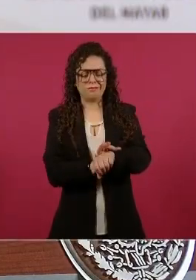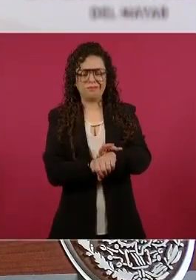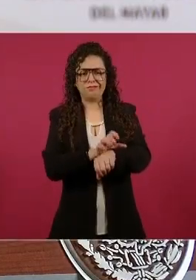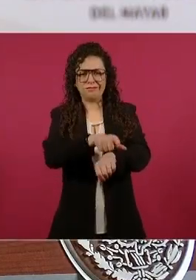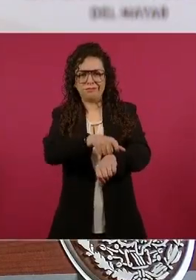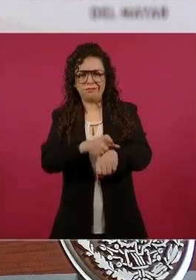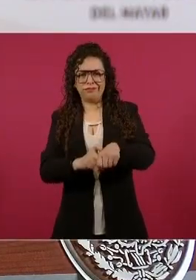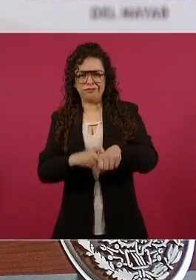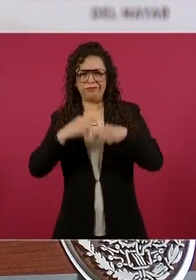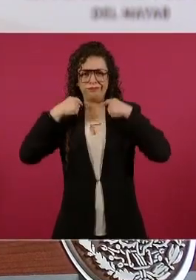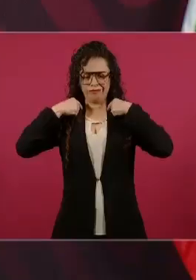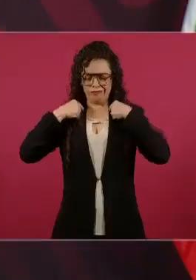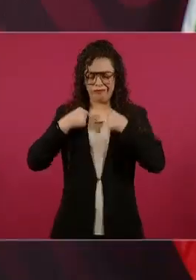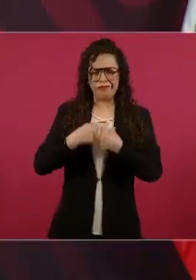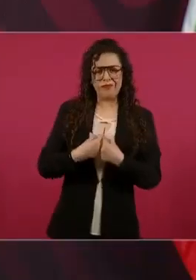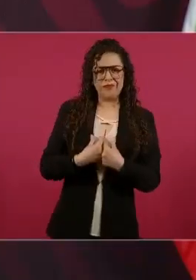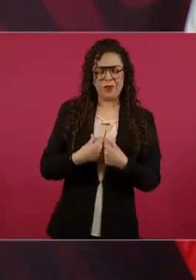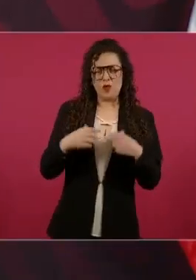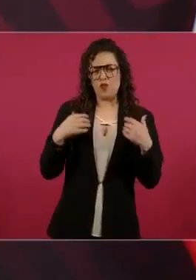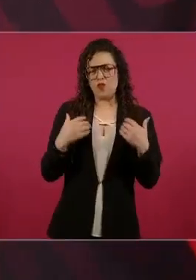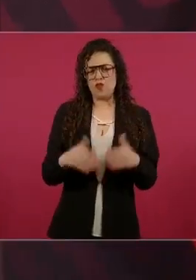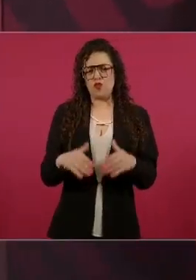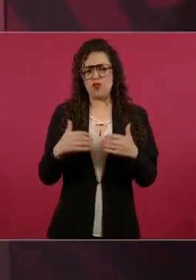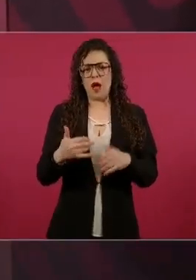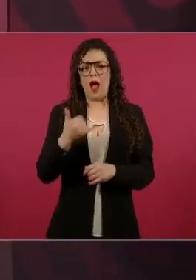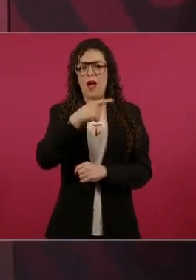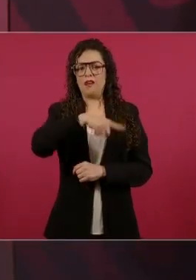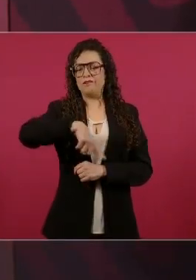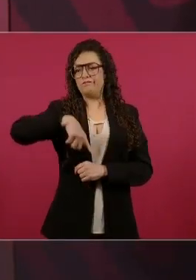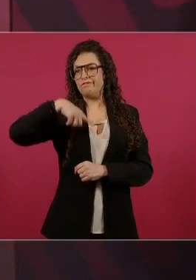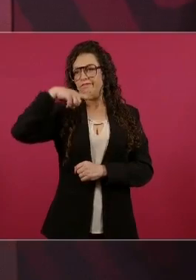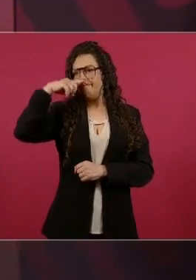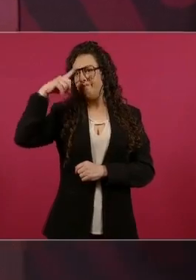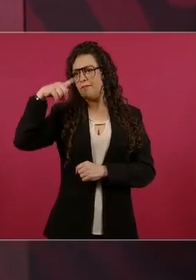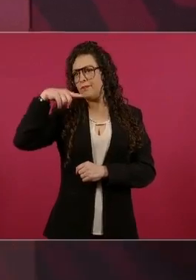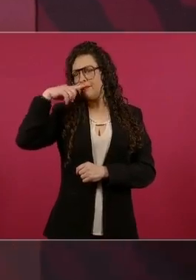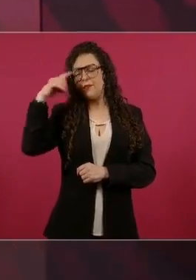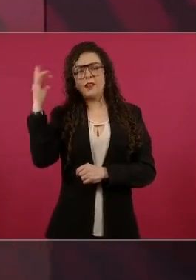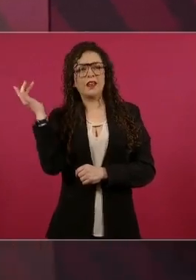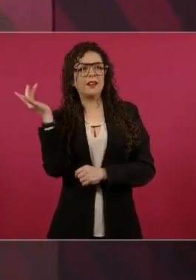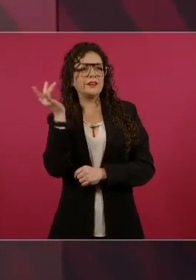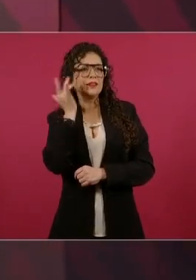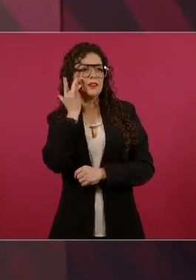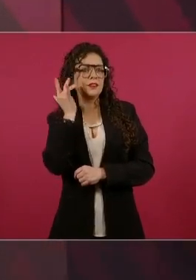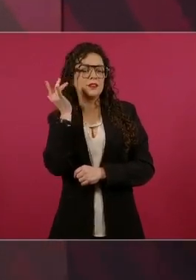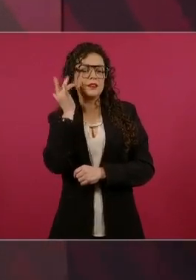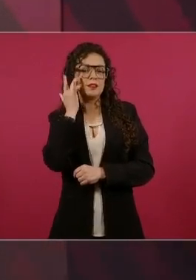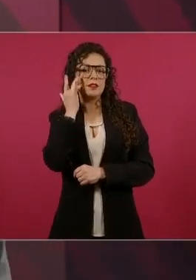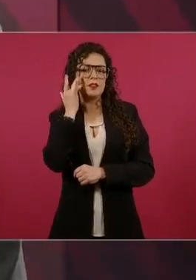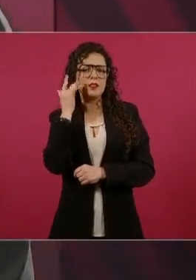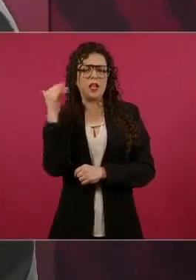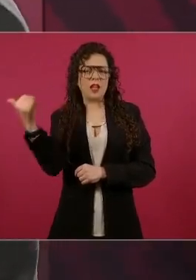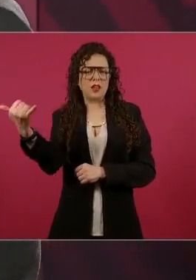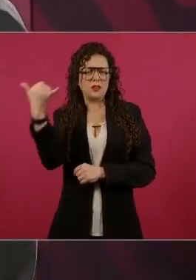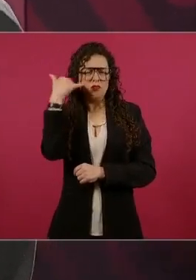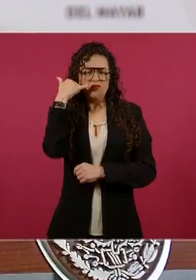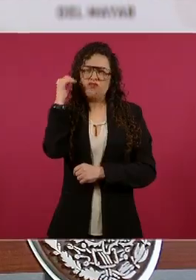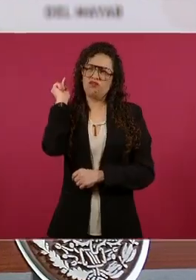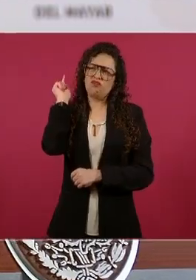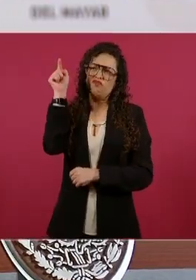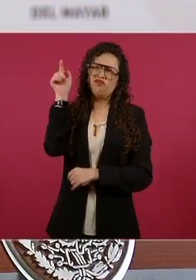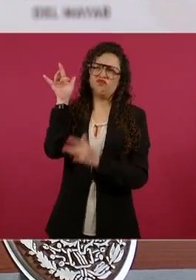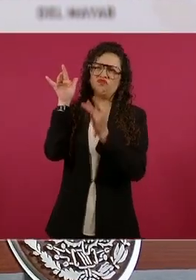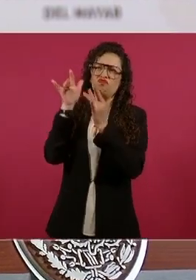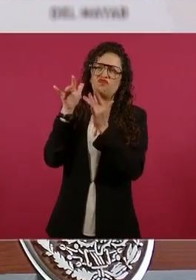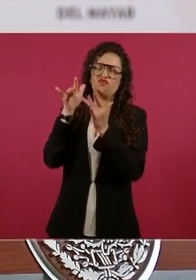los desplantes de prepotencia. Háblenle al general de